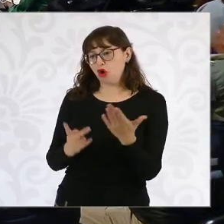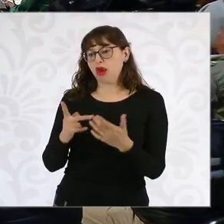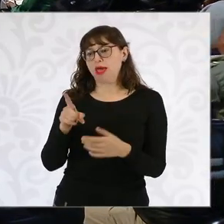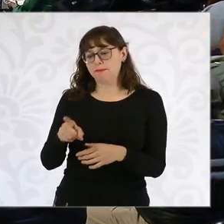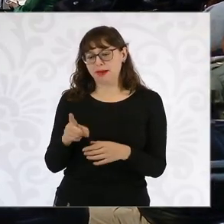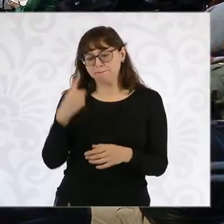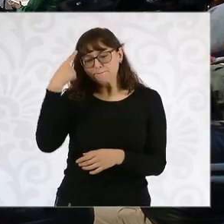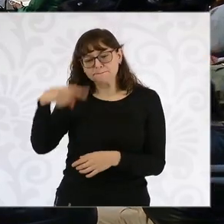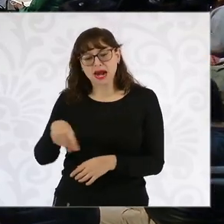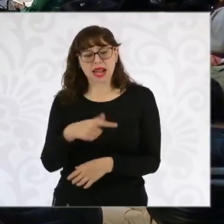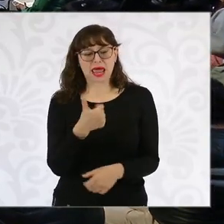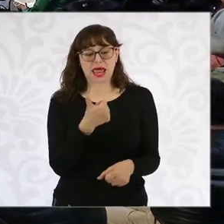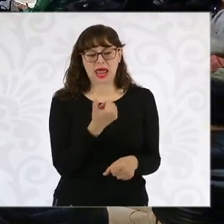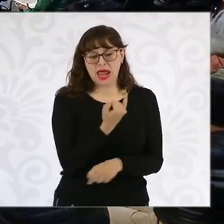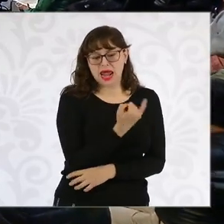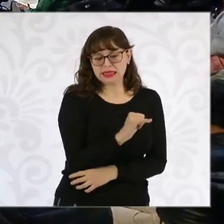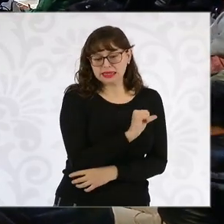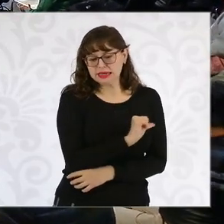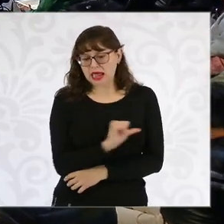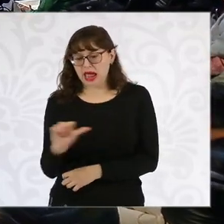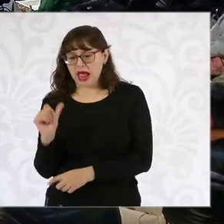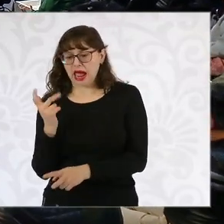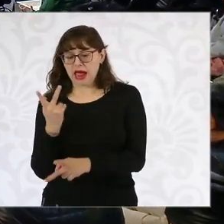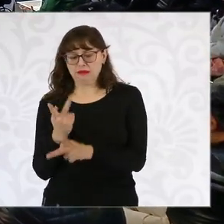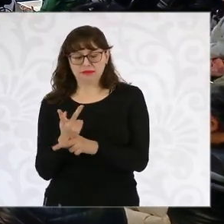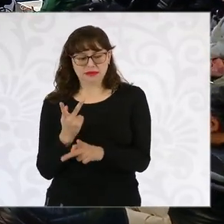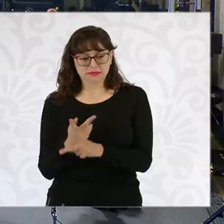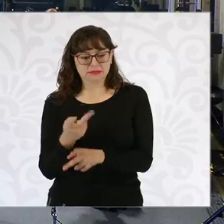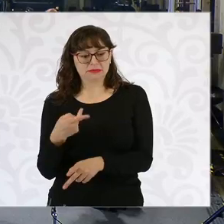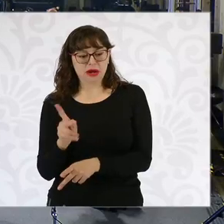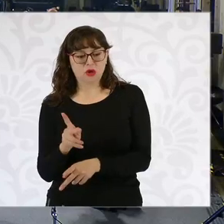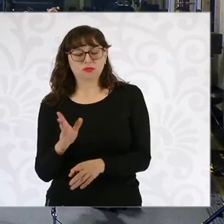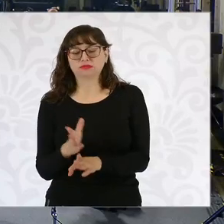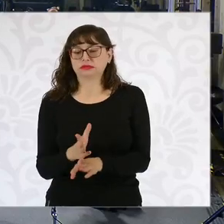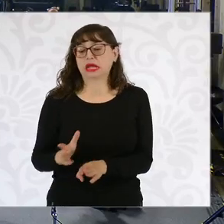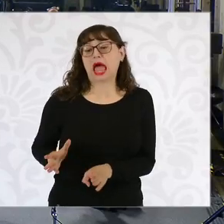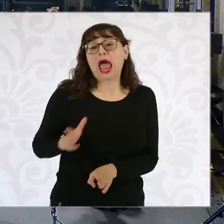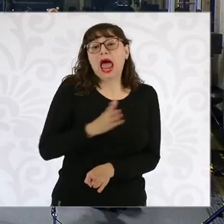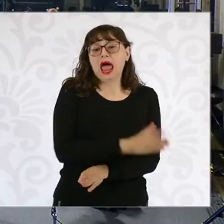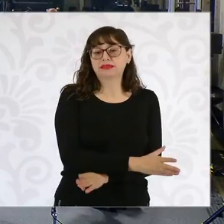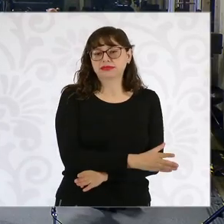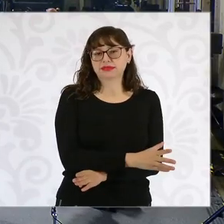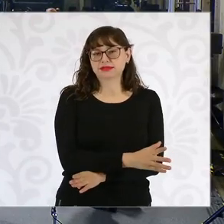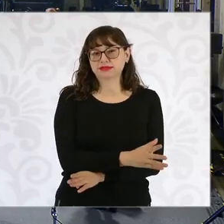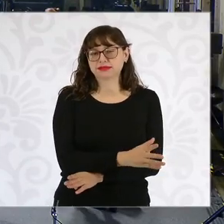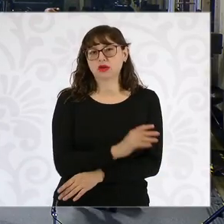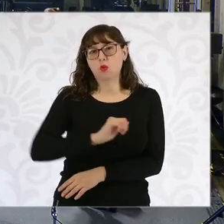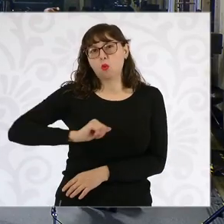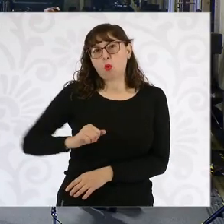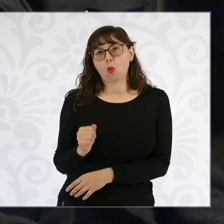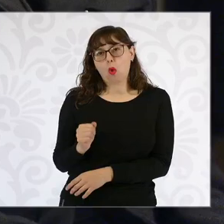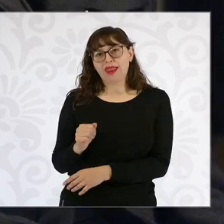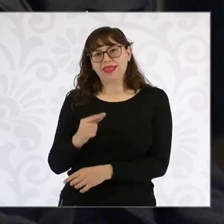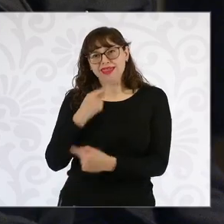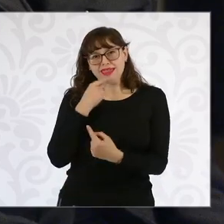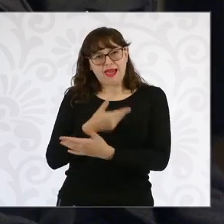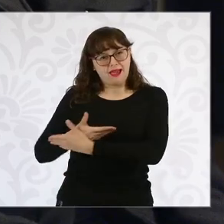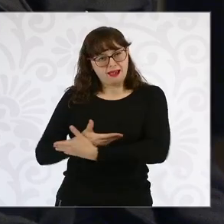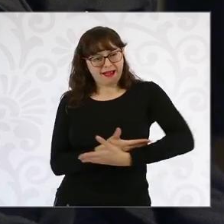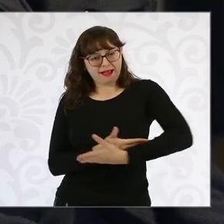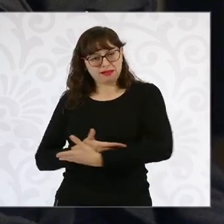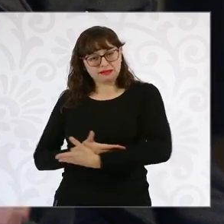inicial, decía que no íbamos a regresar a las guarderías, a todo aquel sistema que se interrumpió o se